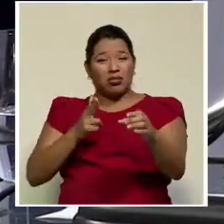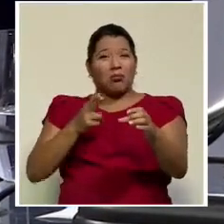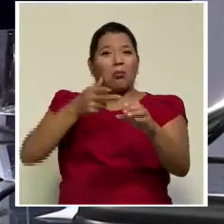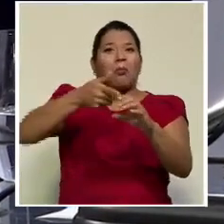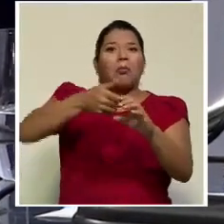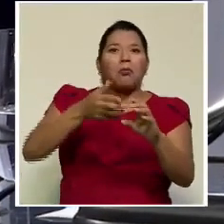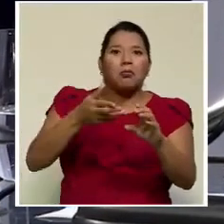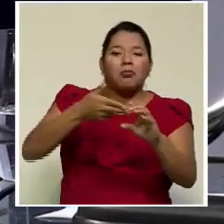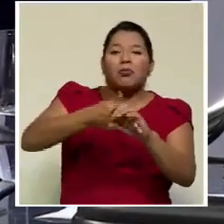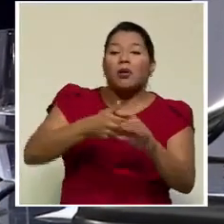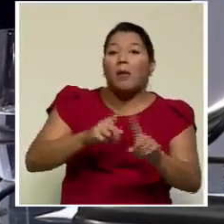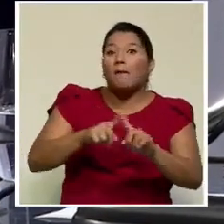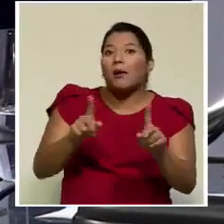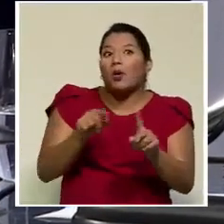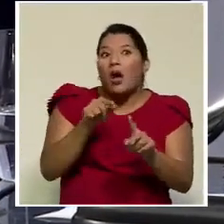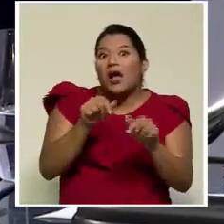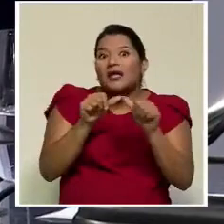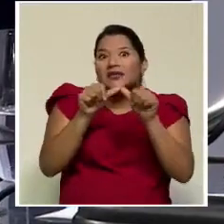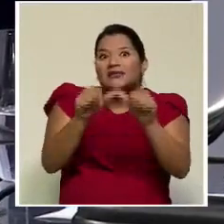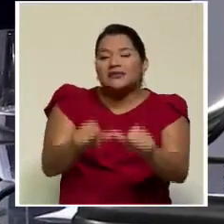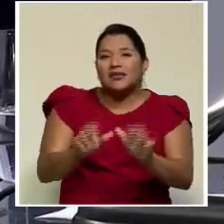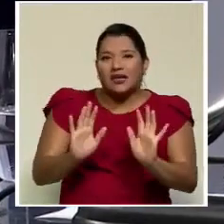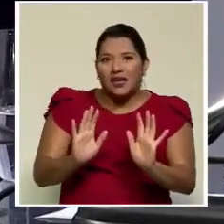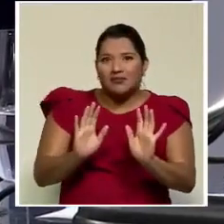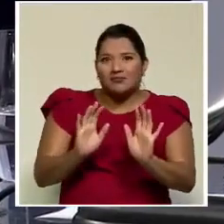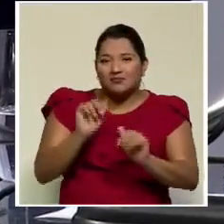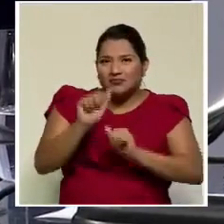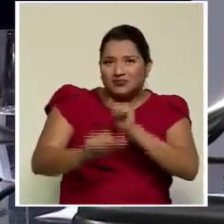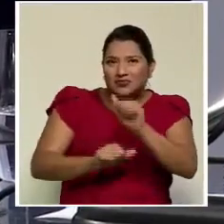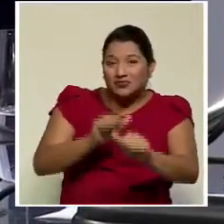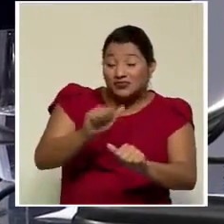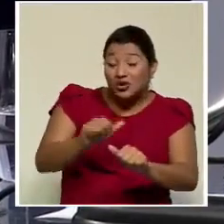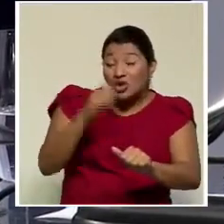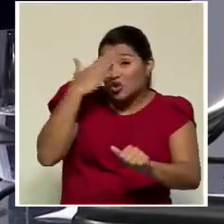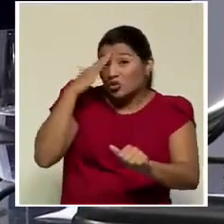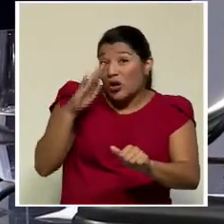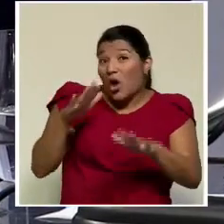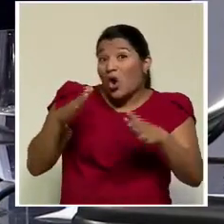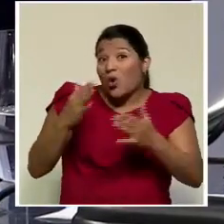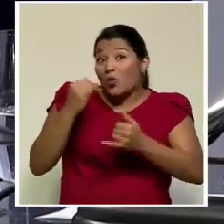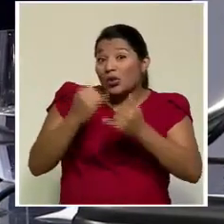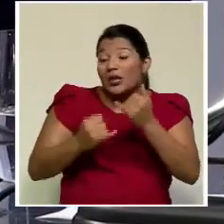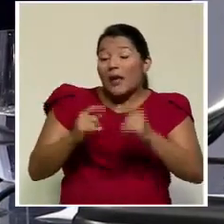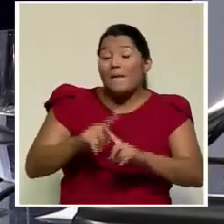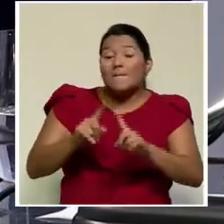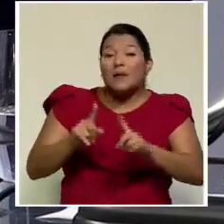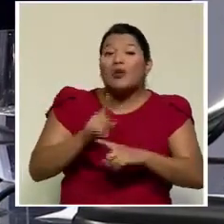pelea que no sabemos qué nos va a deparar, pero que evidentemente ha generado una,